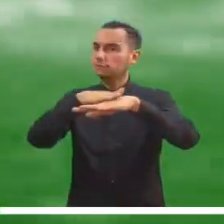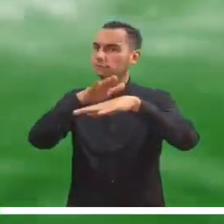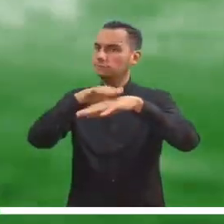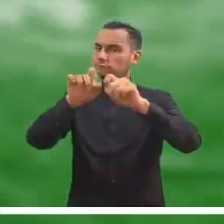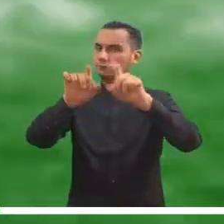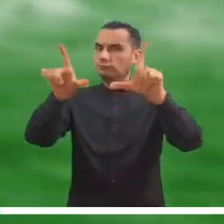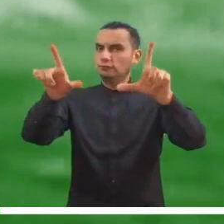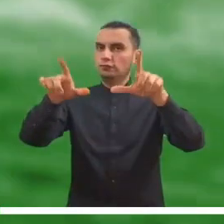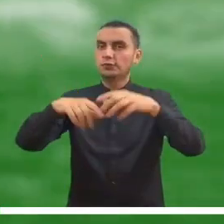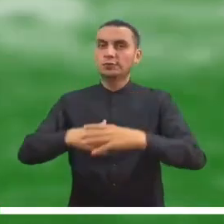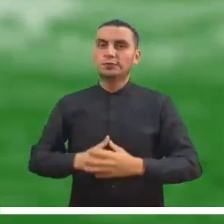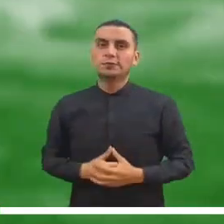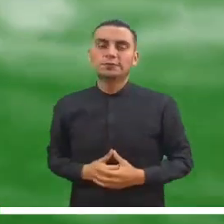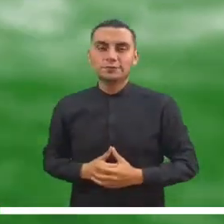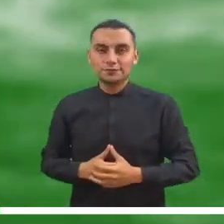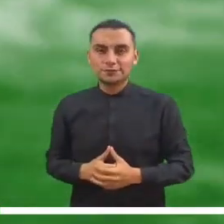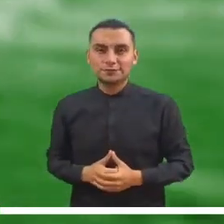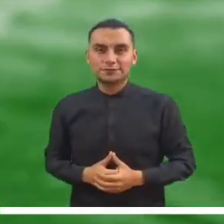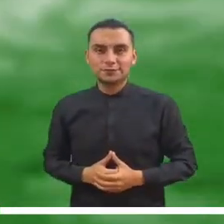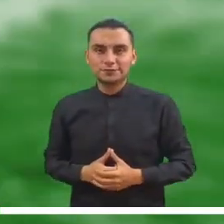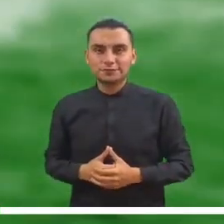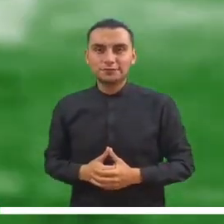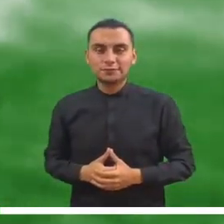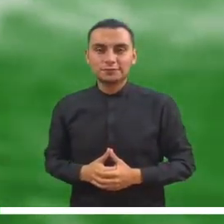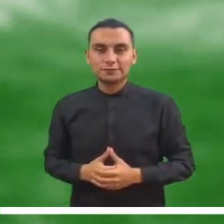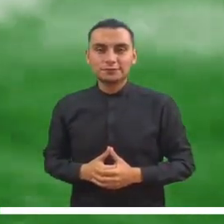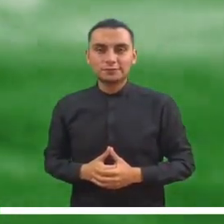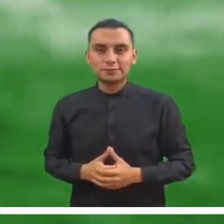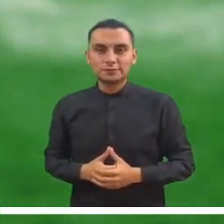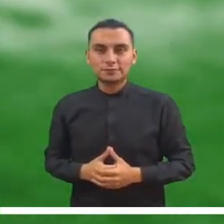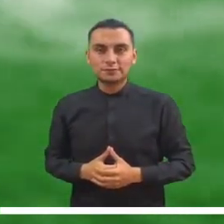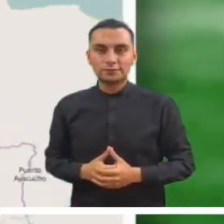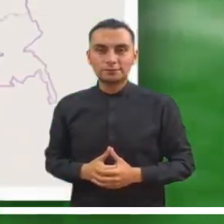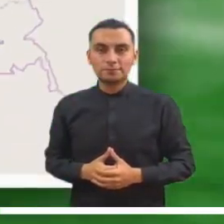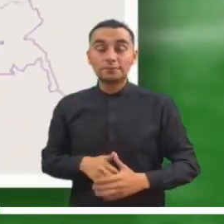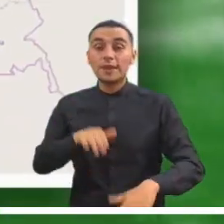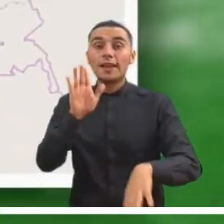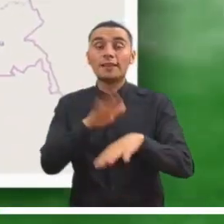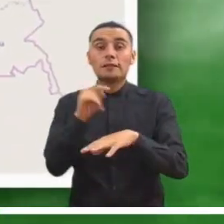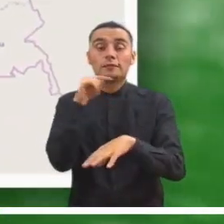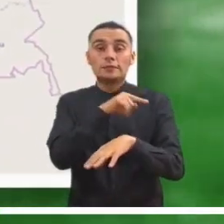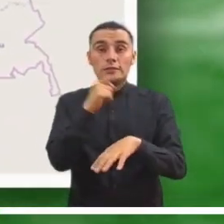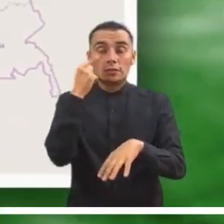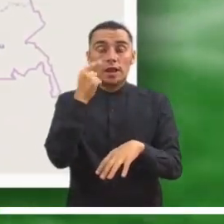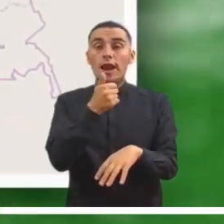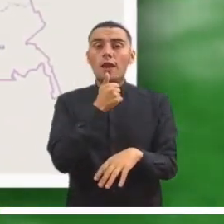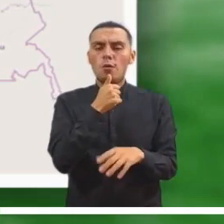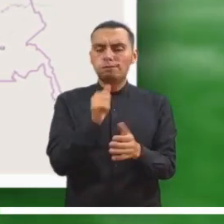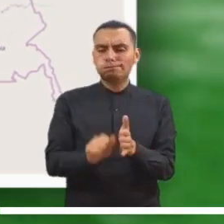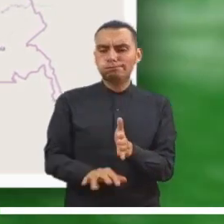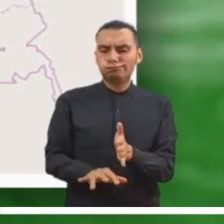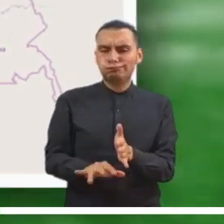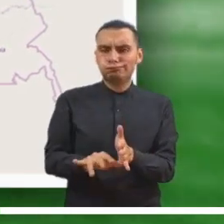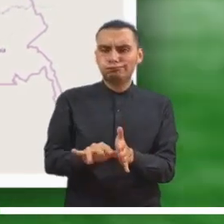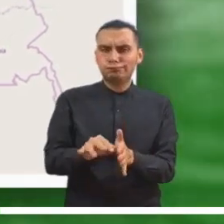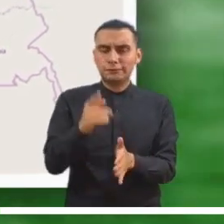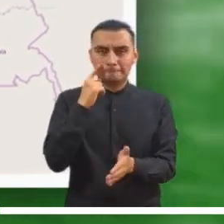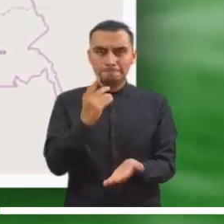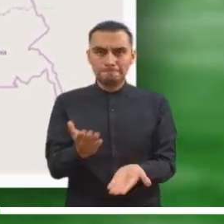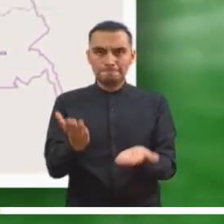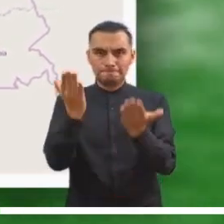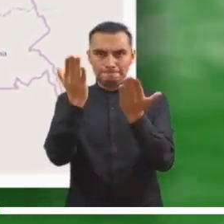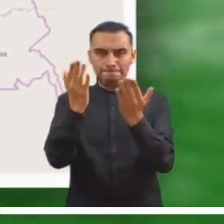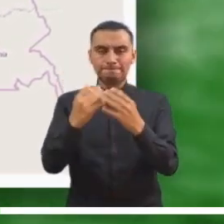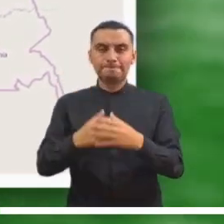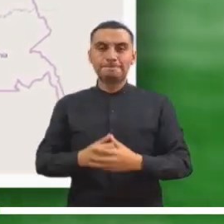Veamos a continuación las alertas que se encuentran activas. Alerta roja por incrementos súbitos en los niveles del río Baudó y